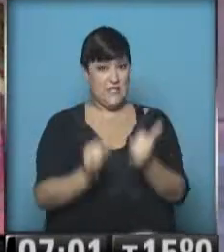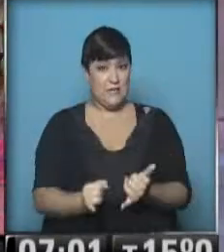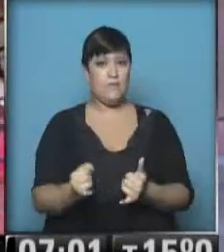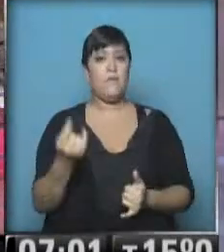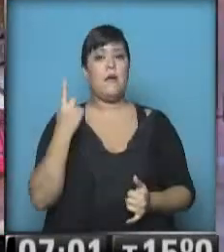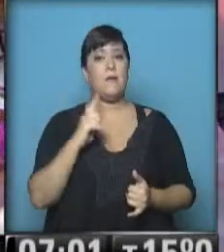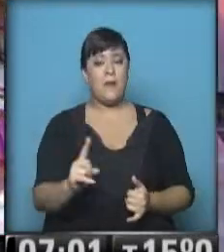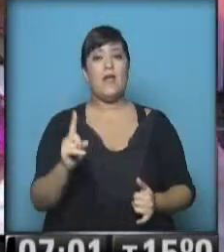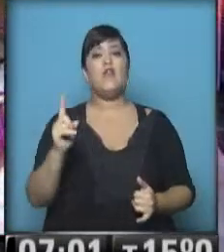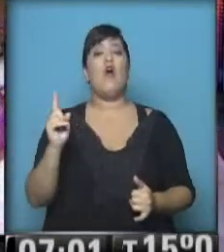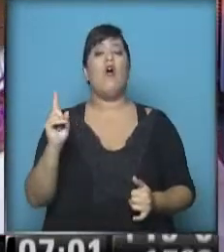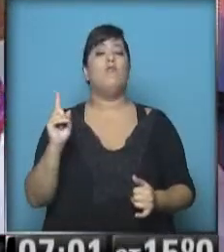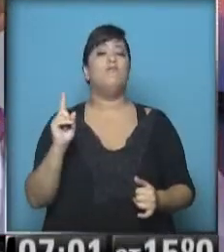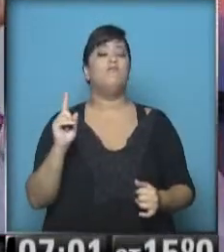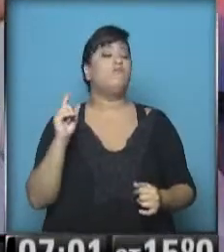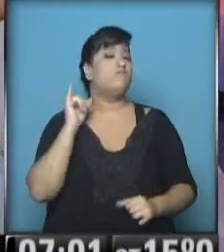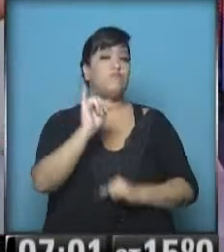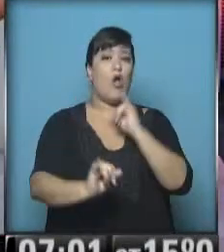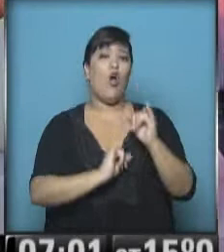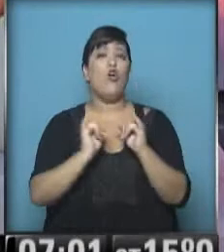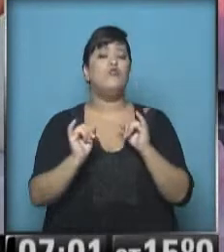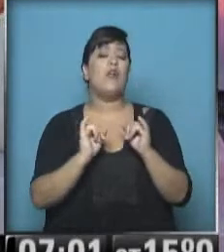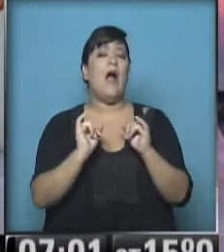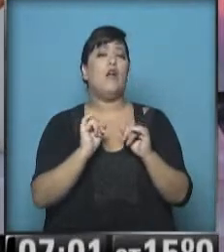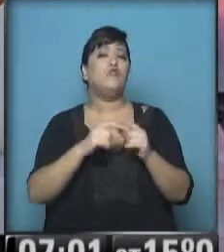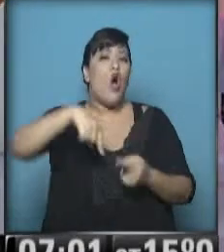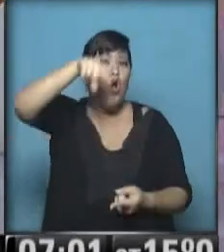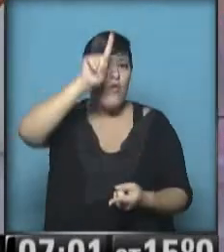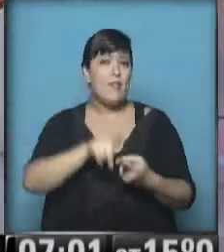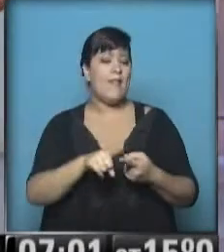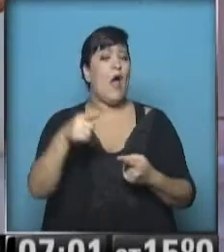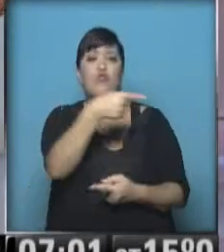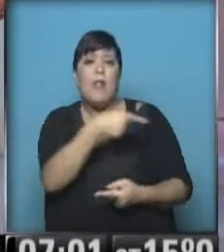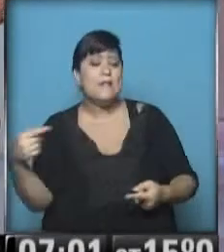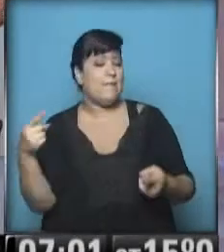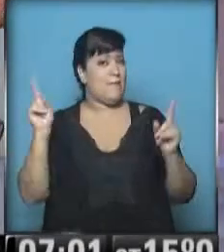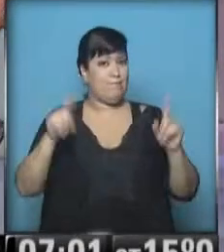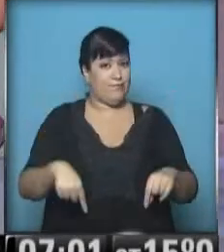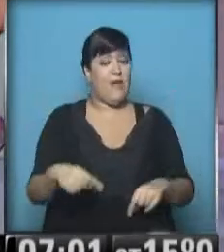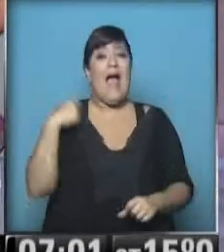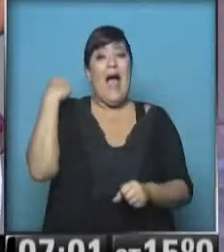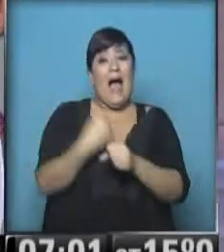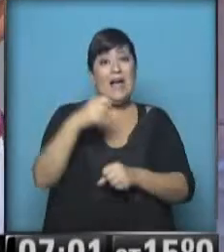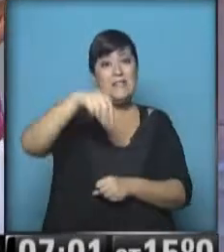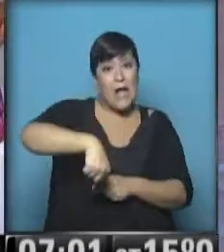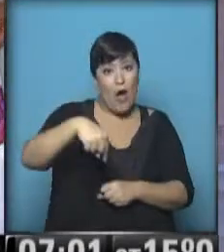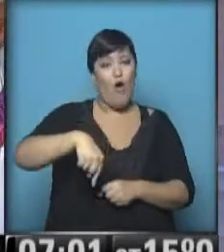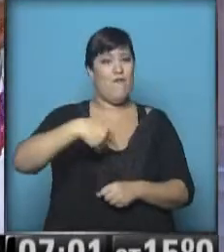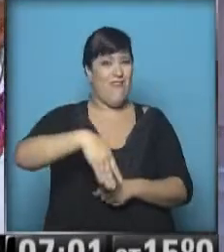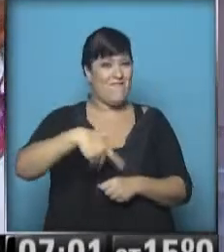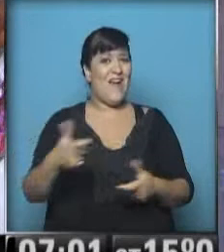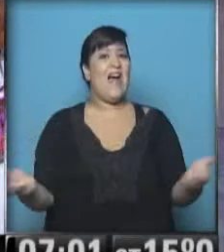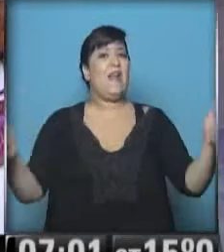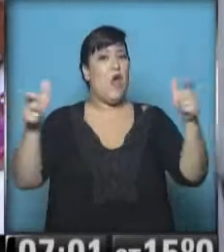No podemos extendernos demasiado en el tiempo para saber si esto va a perdurar durante toda la semana. Hasta el día de hoy, hasta que haya reuniones